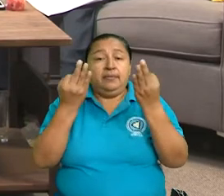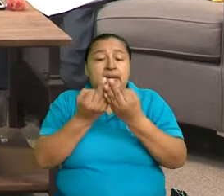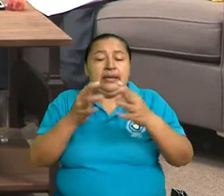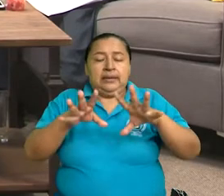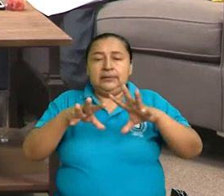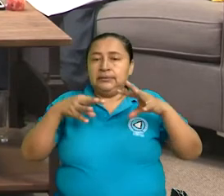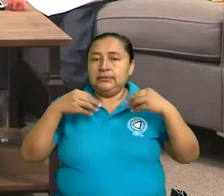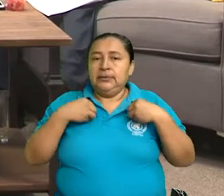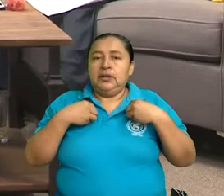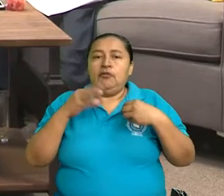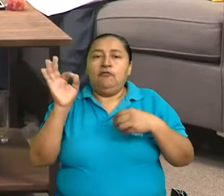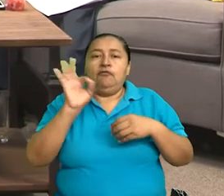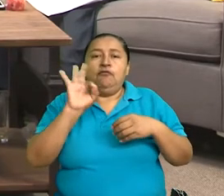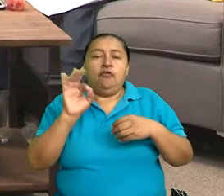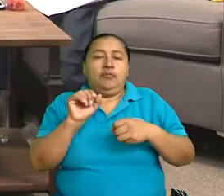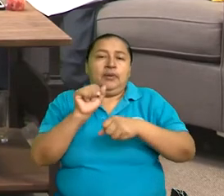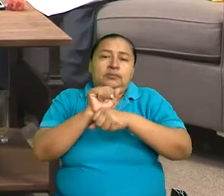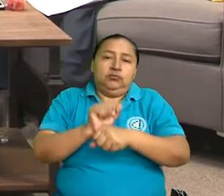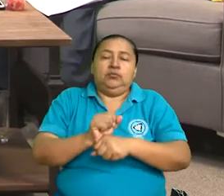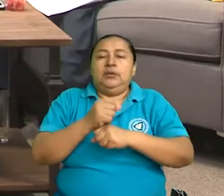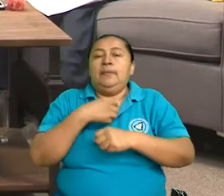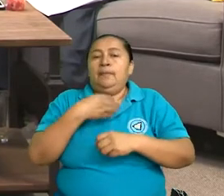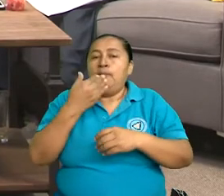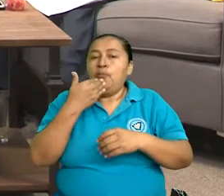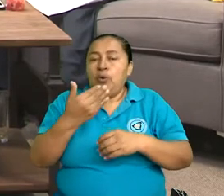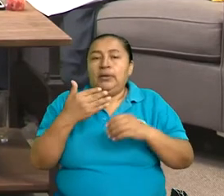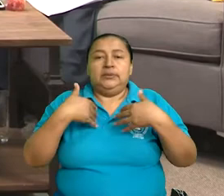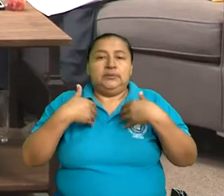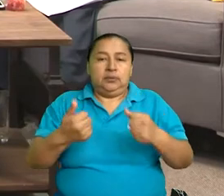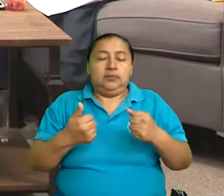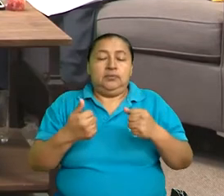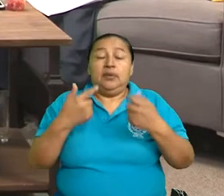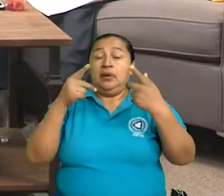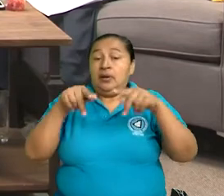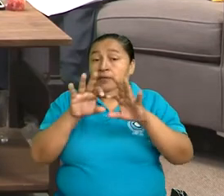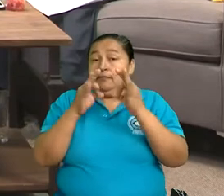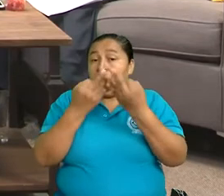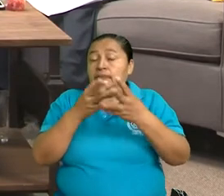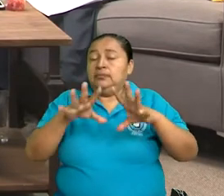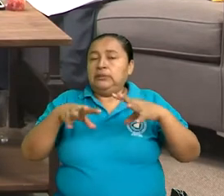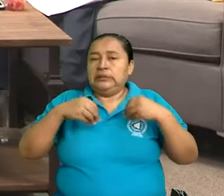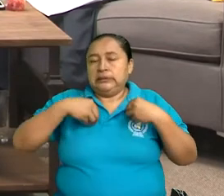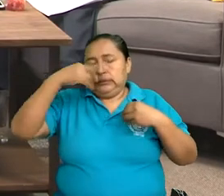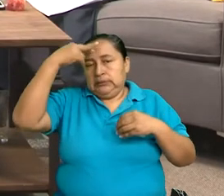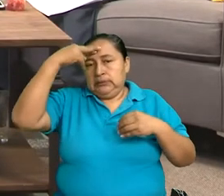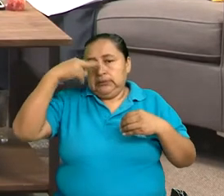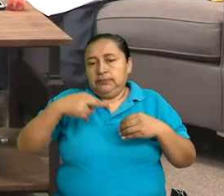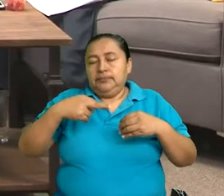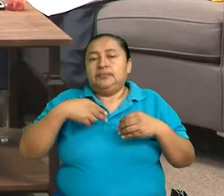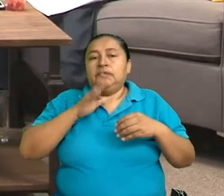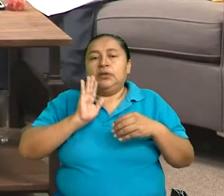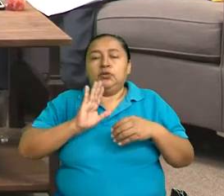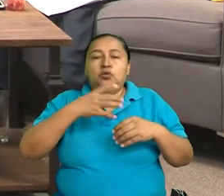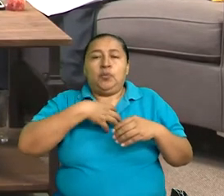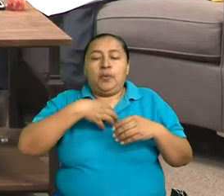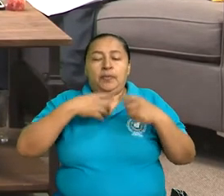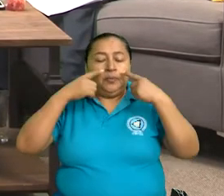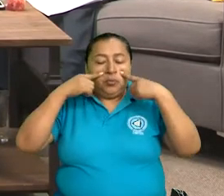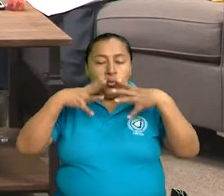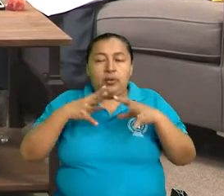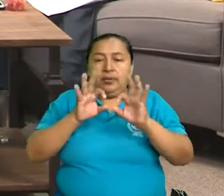estilos de vida saludables. Permite que la familia asuma una responsabilidad en su cuido.